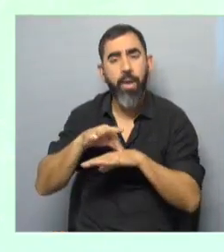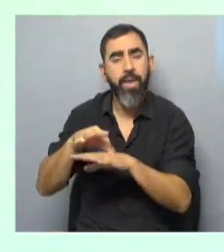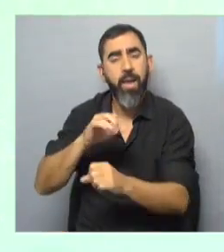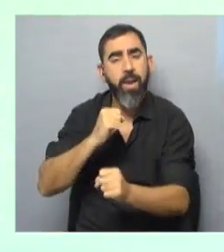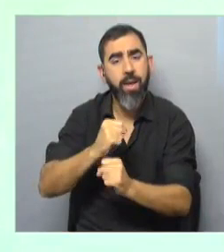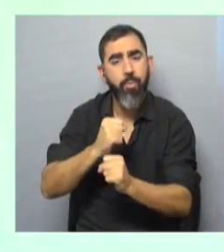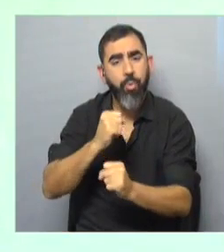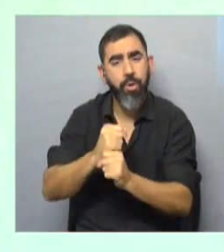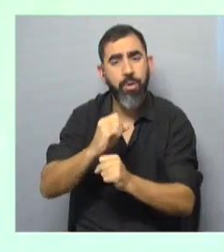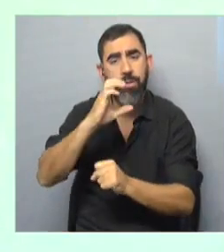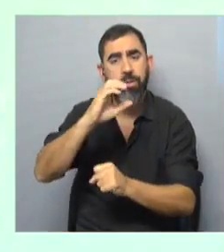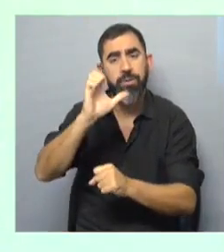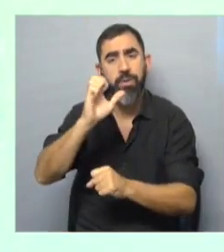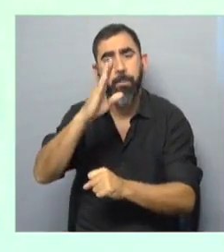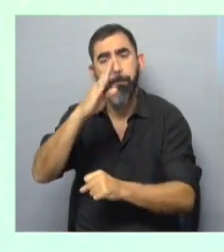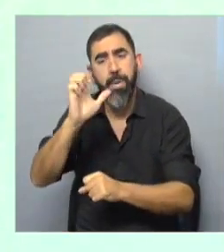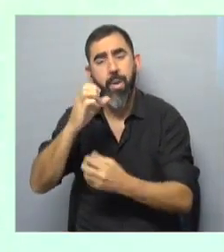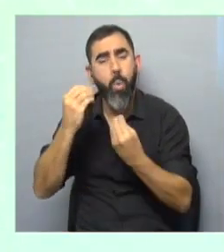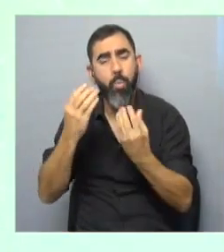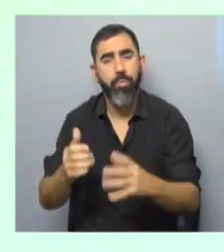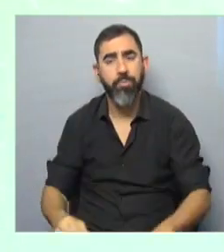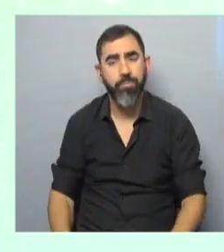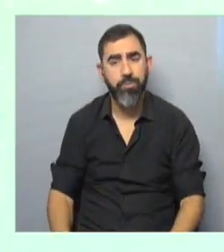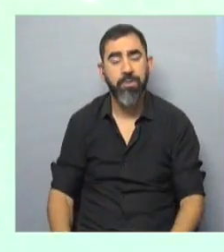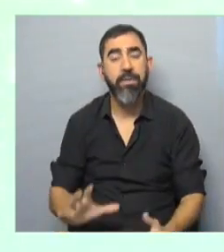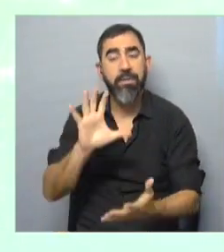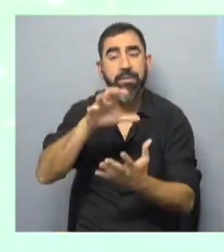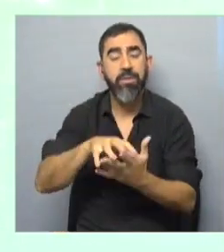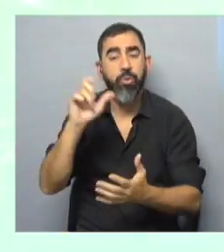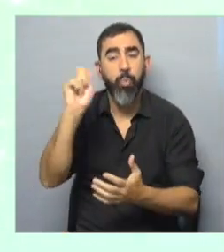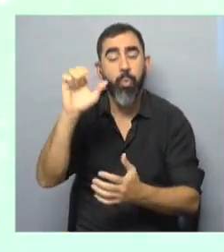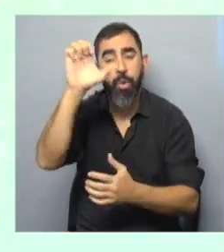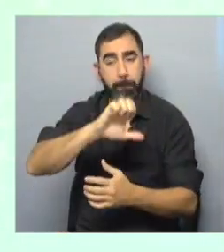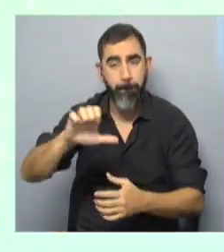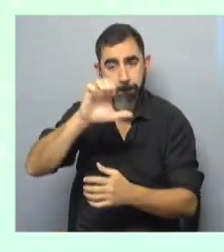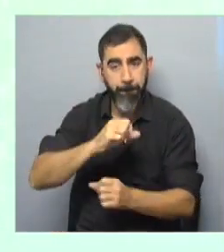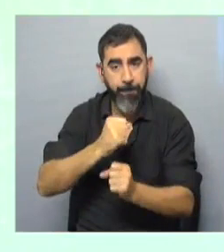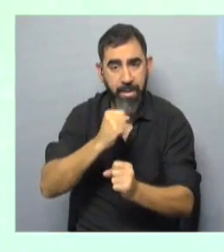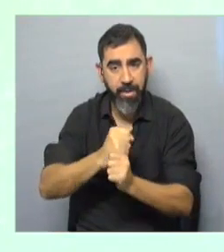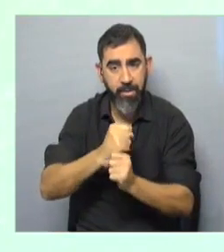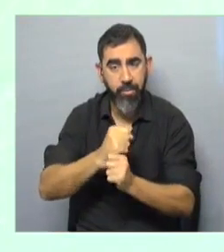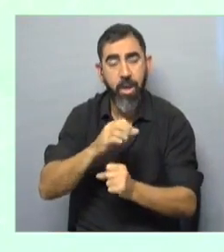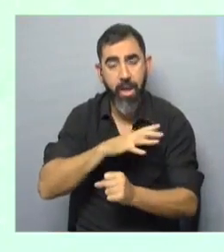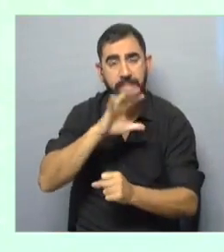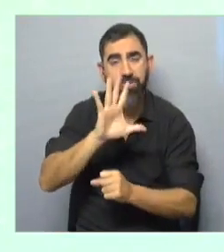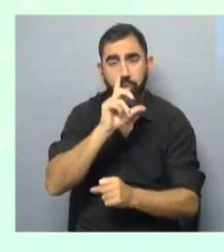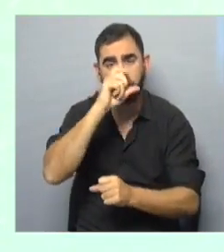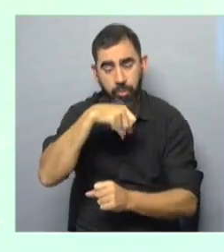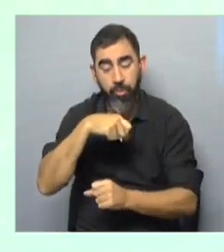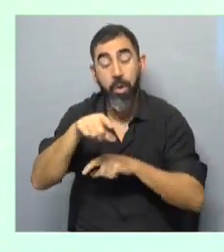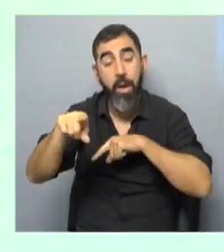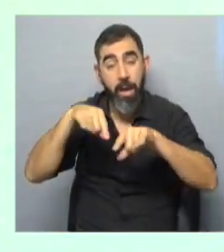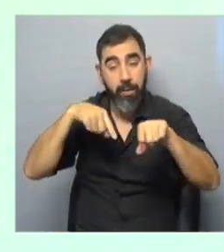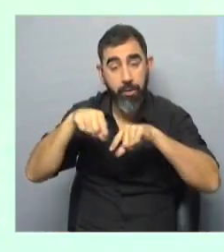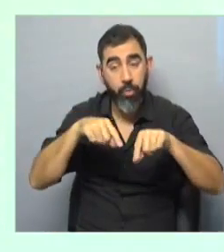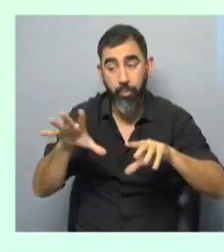del CEPE, que es el Centro Público de Empleo? ¿Cómo es? Los centros públicos de empleo, que hay cinco en Montevideo, hay uno funcionando mismo acá en el CEDEL. Lo que estamos haciendo es articulando entre